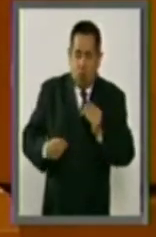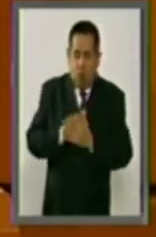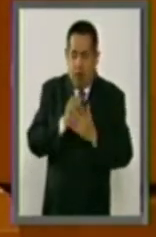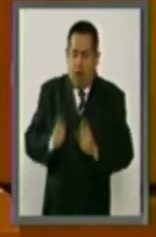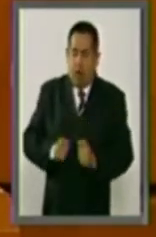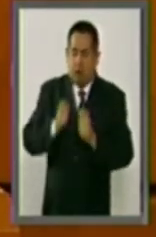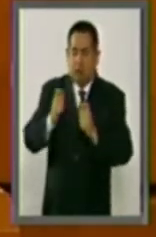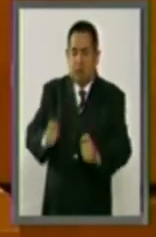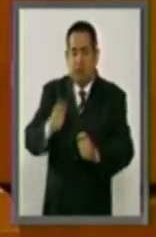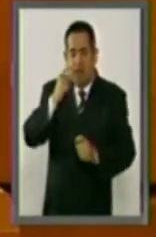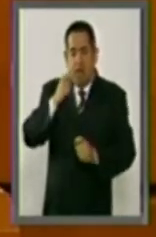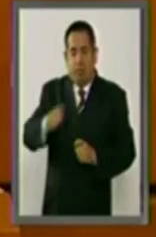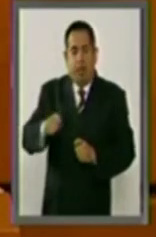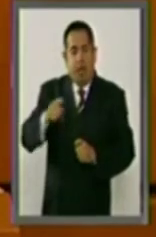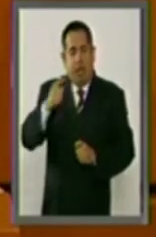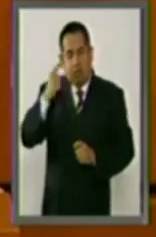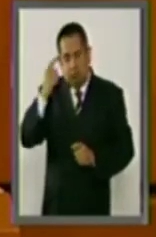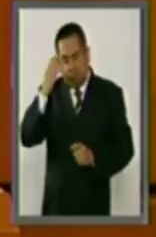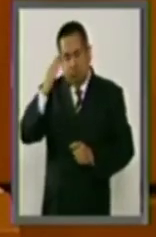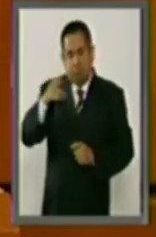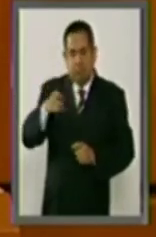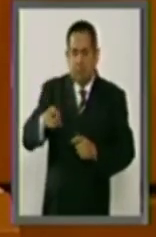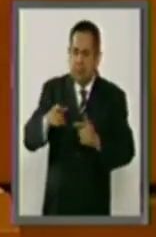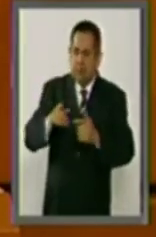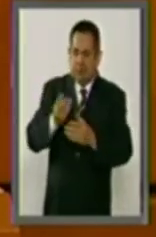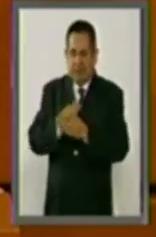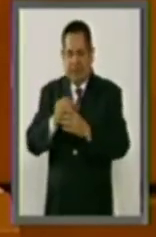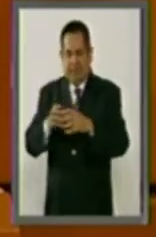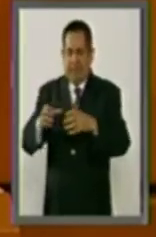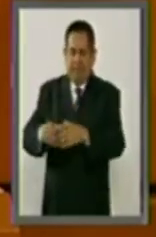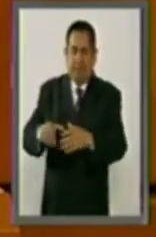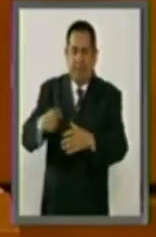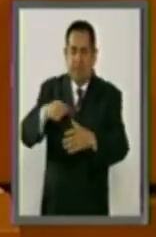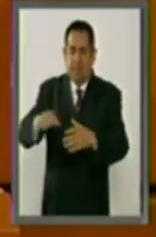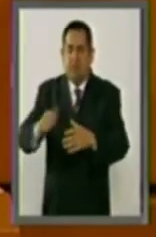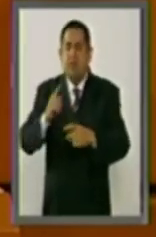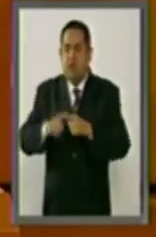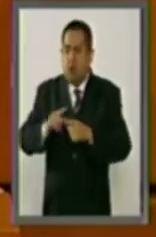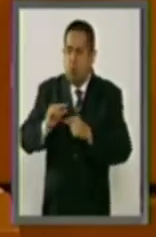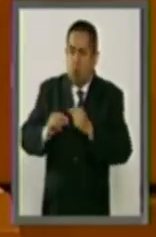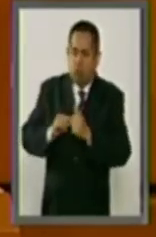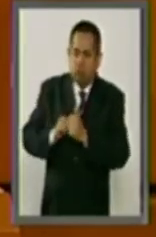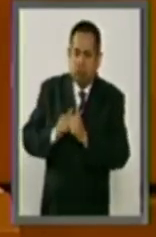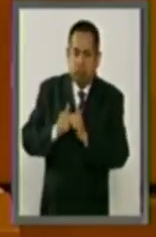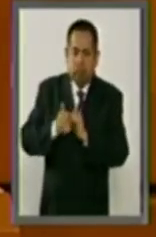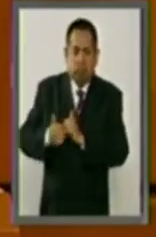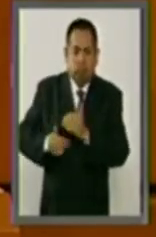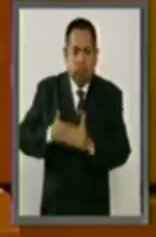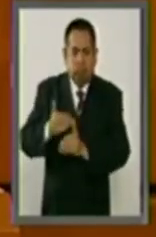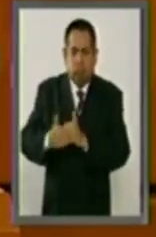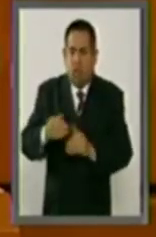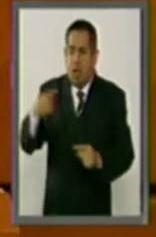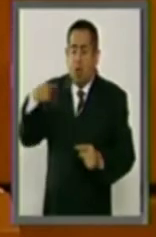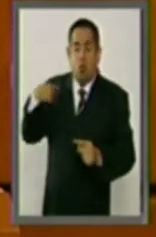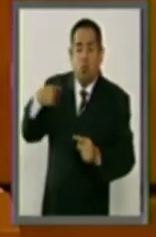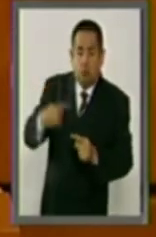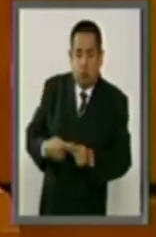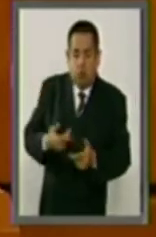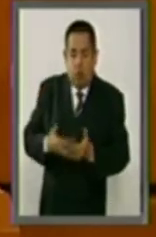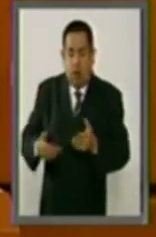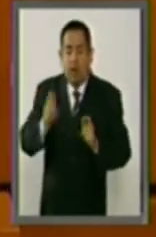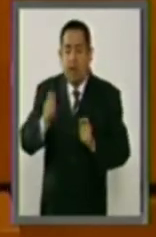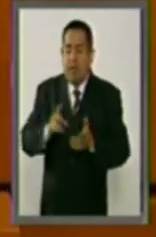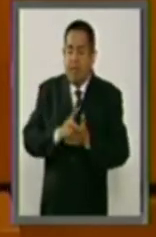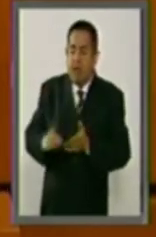a una nueva y desconocida clasificación que ha ido tomando forma desde entonces el derecho